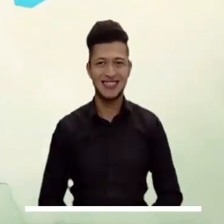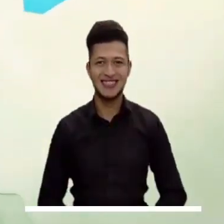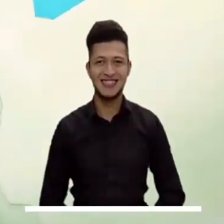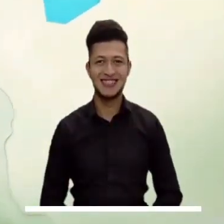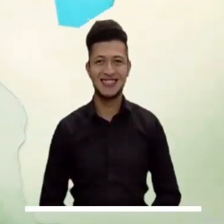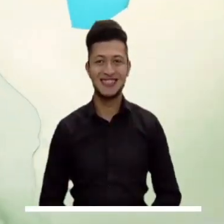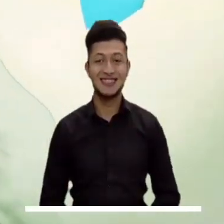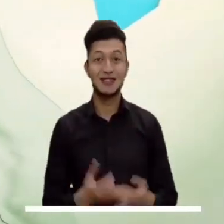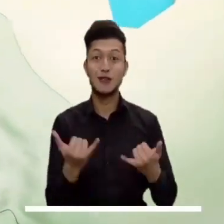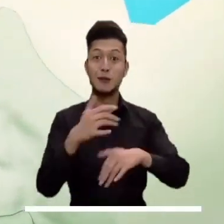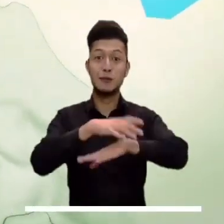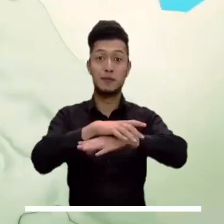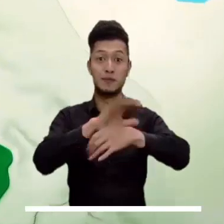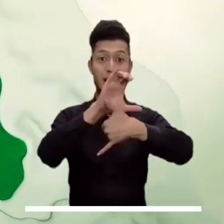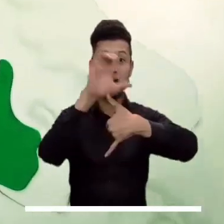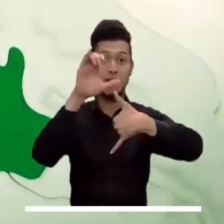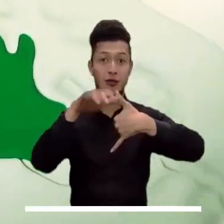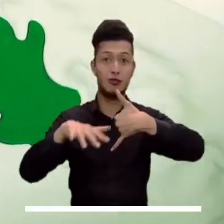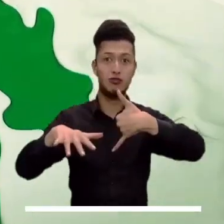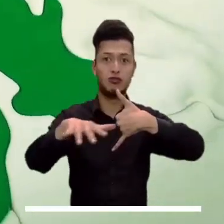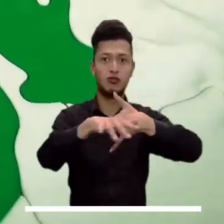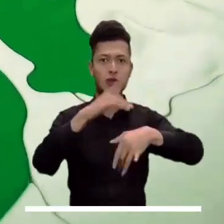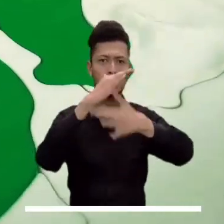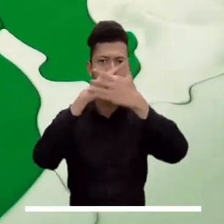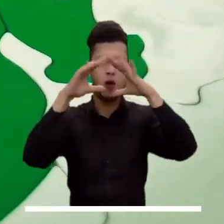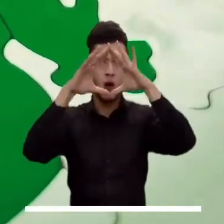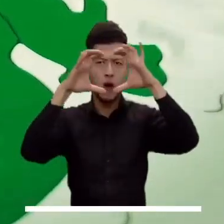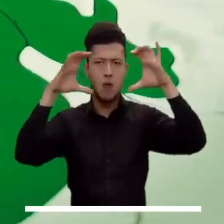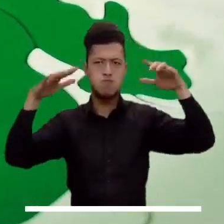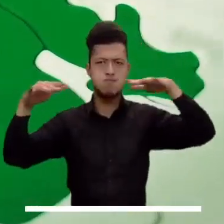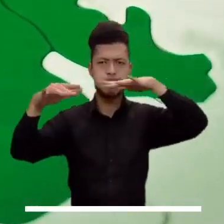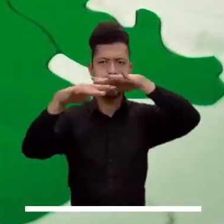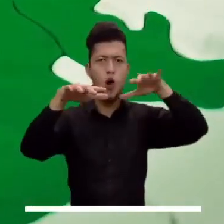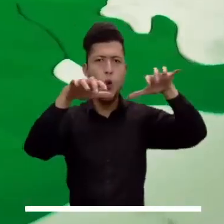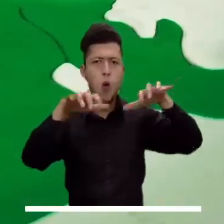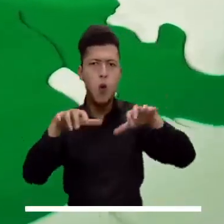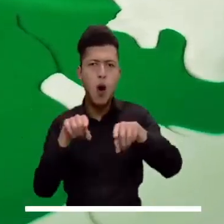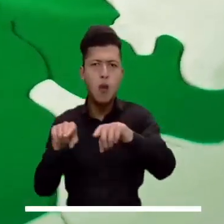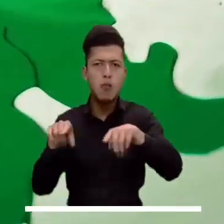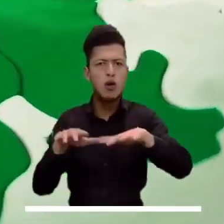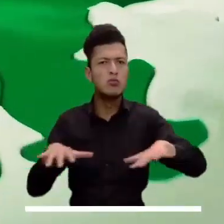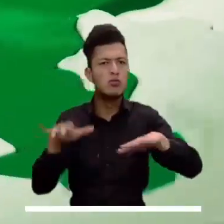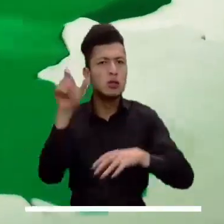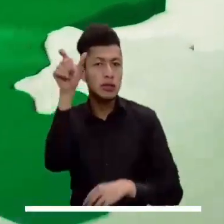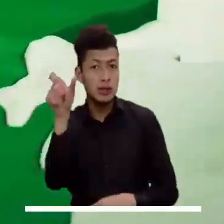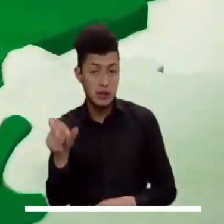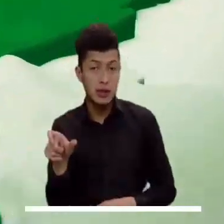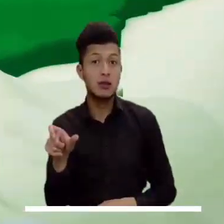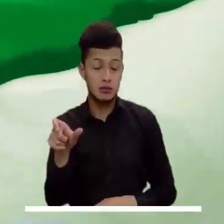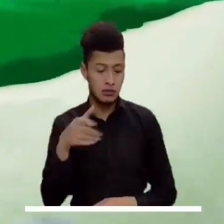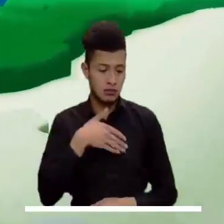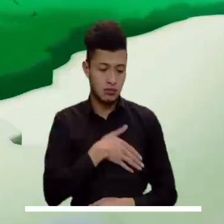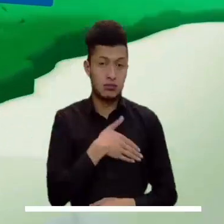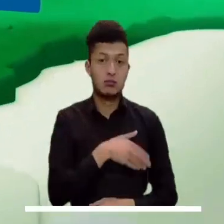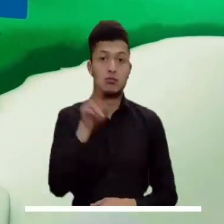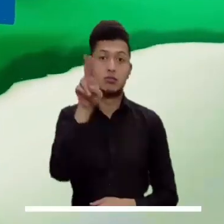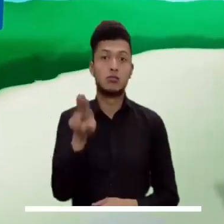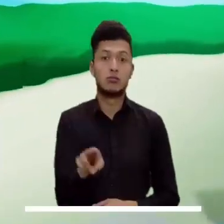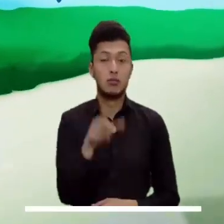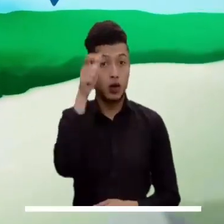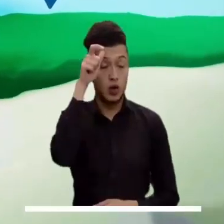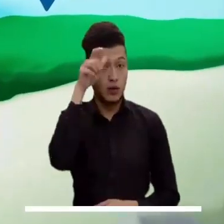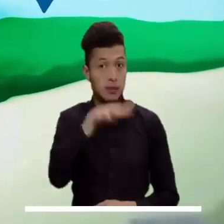Durante la tarde el Caribe podrá presentar además de un cielo parcialmente cubierto, lluvias dispersas en Cesar, Sucre, Bolívar y Córdoba.